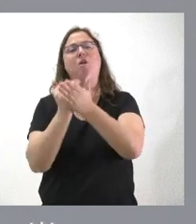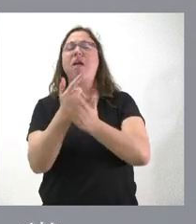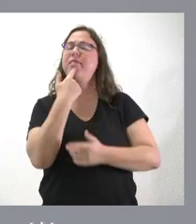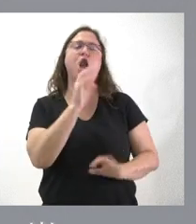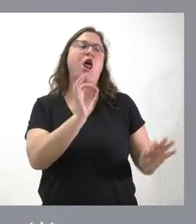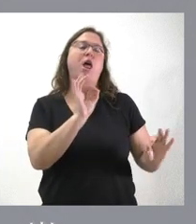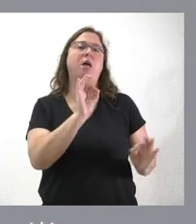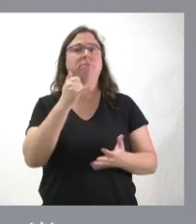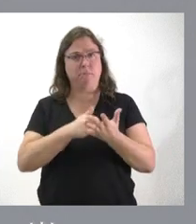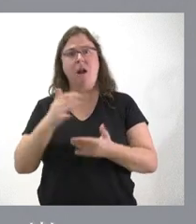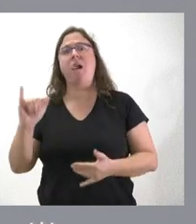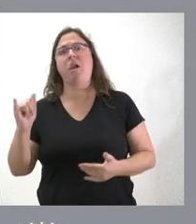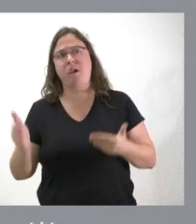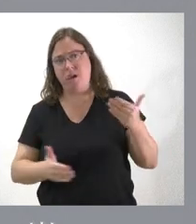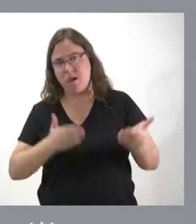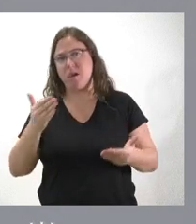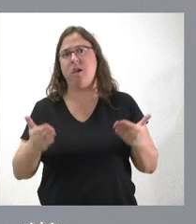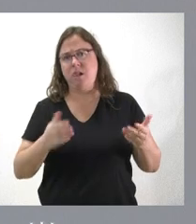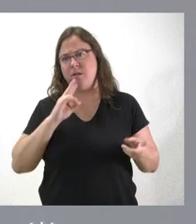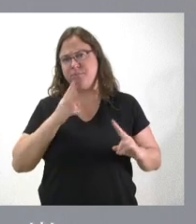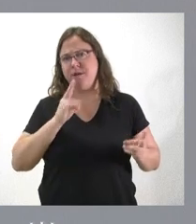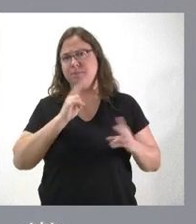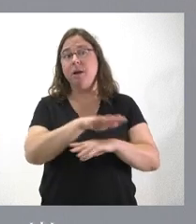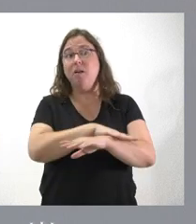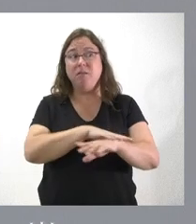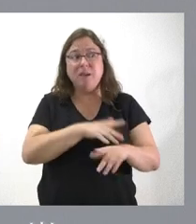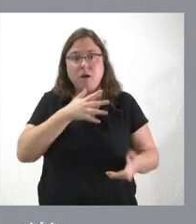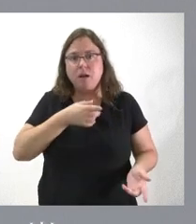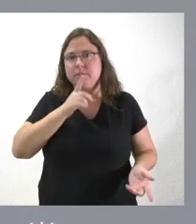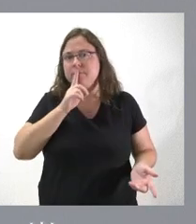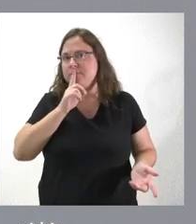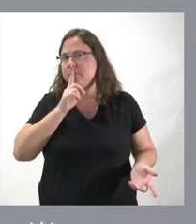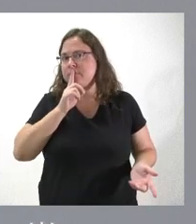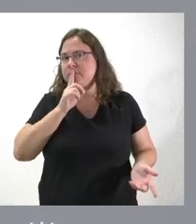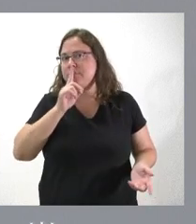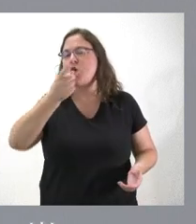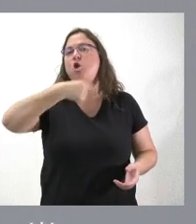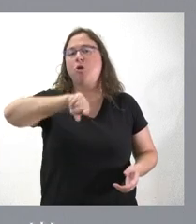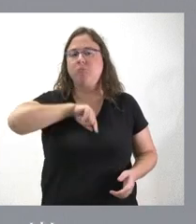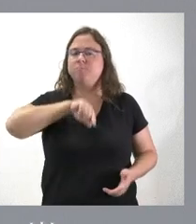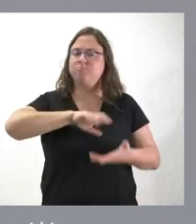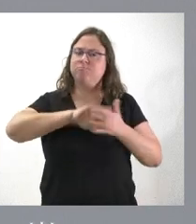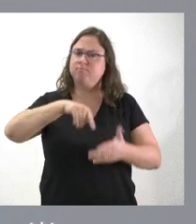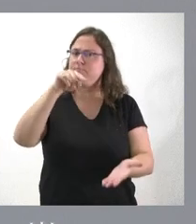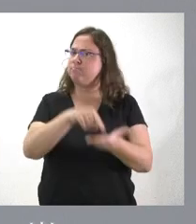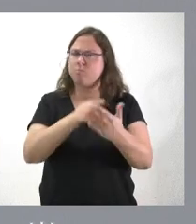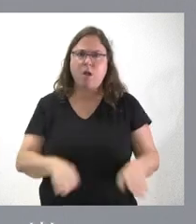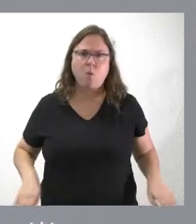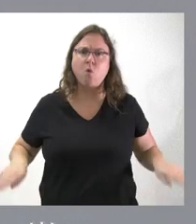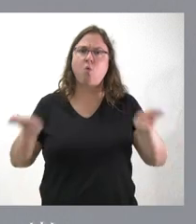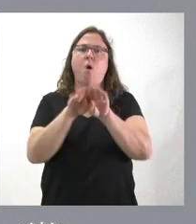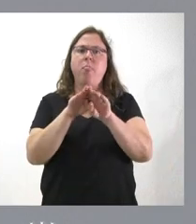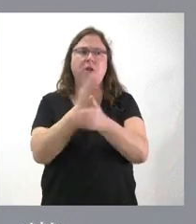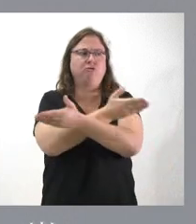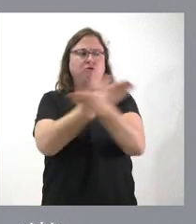respecto de otras y la respuesta del Gobierno es silencio. Por tanto, nosotros desde aquí exigimos la igualdad entre